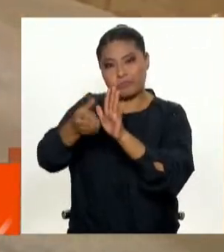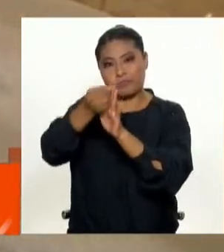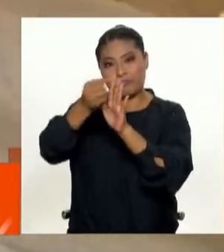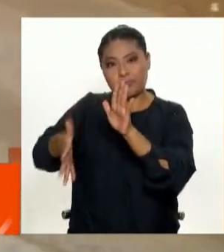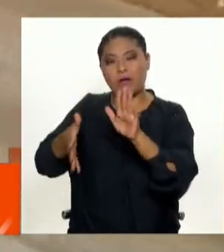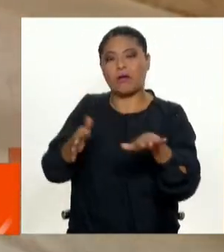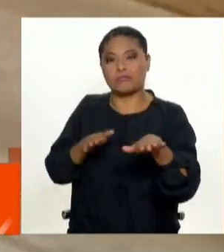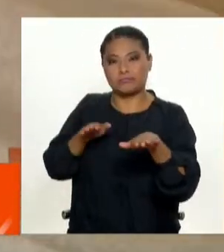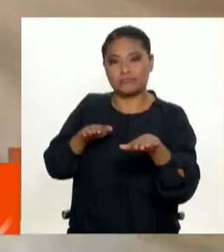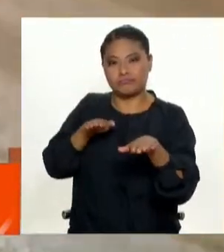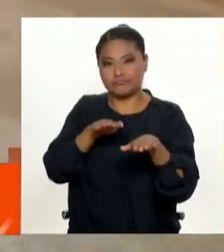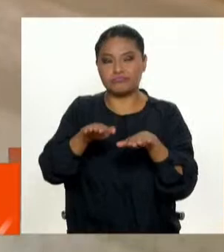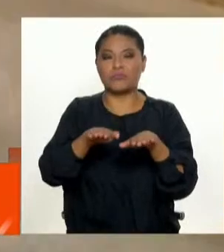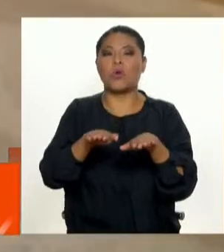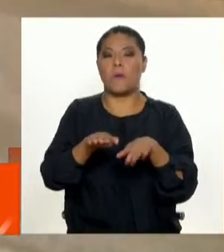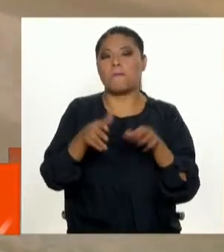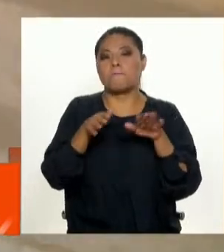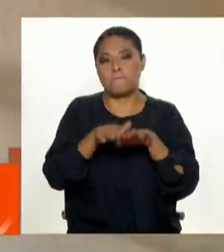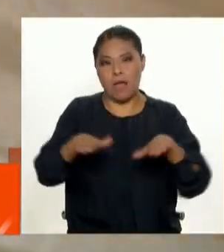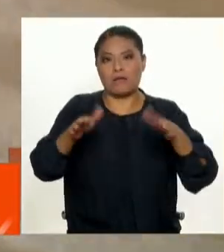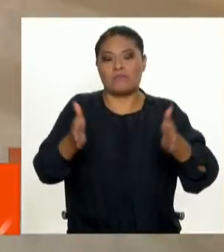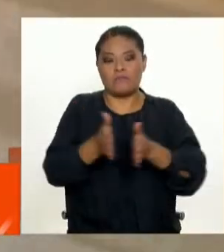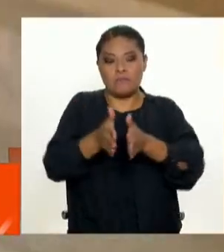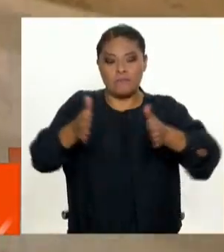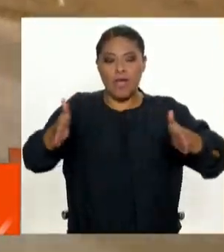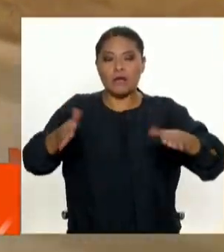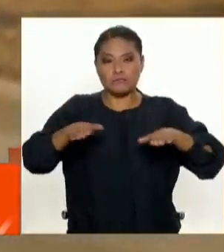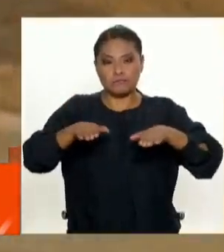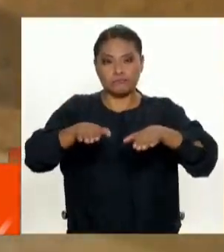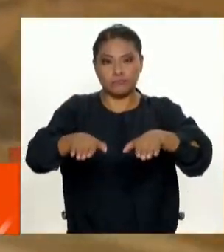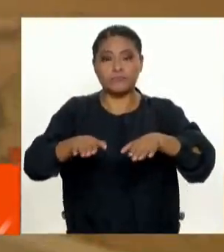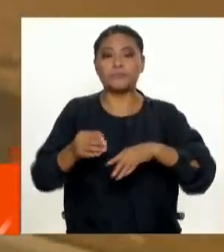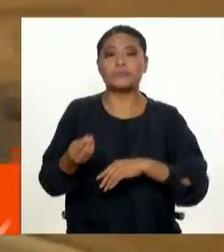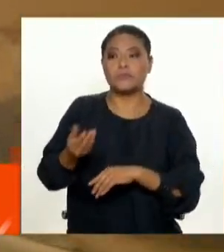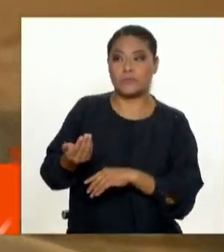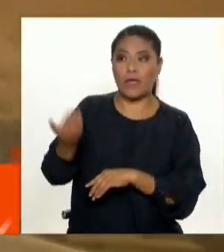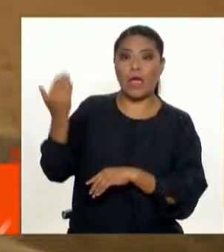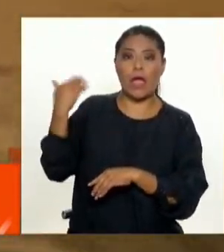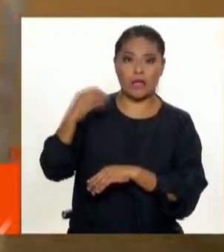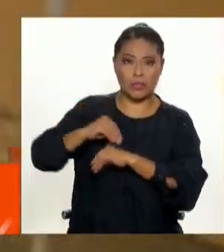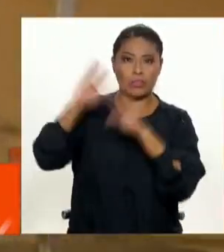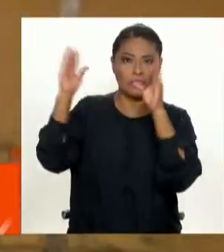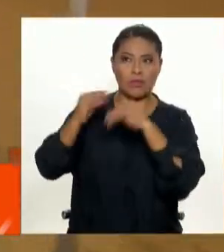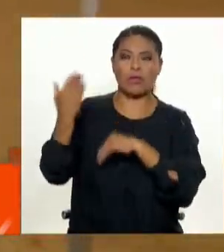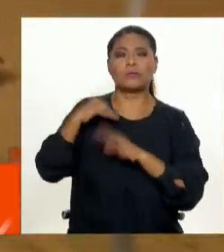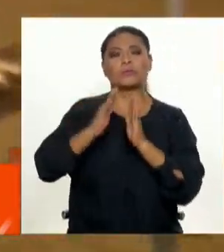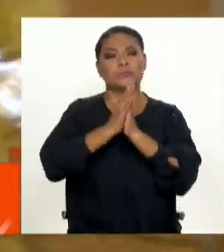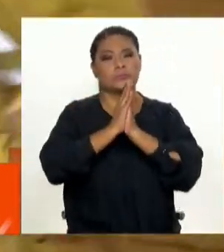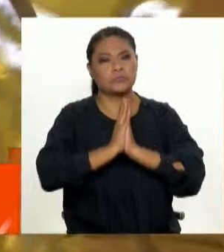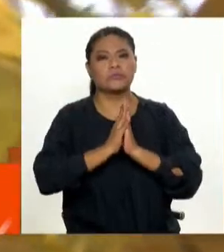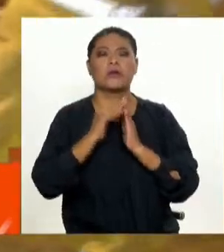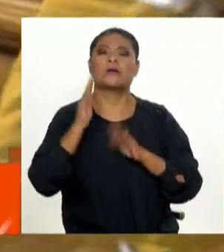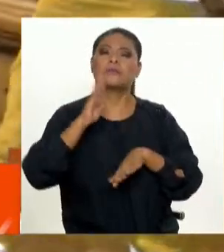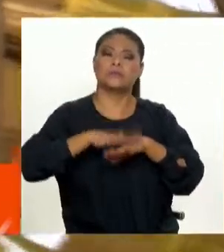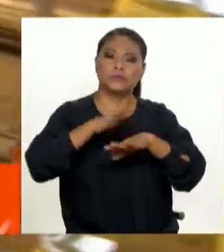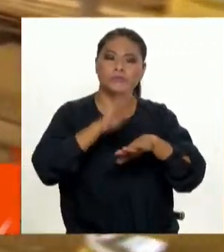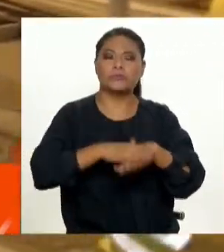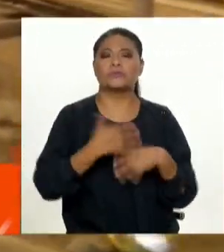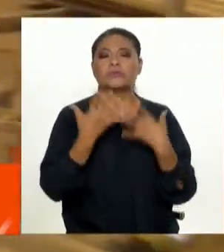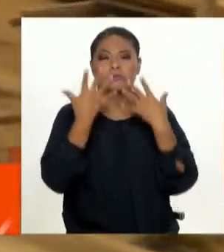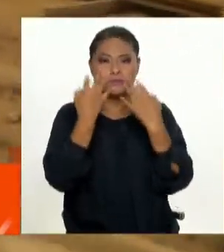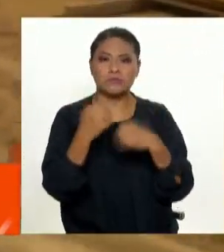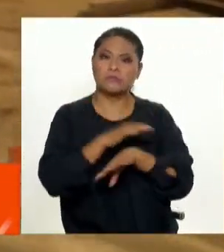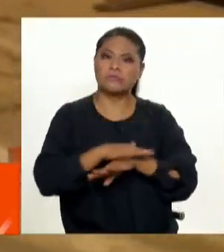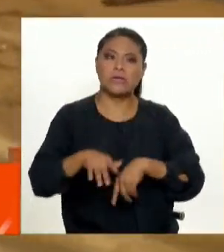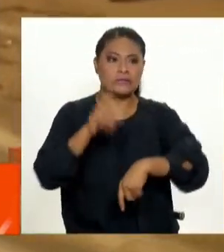Esto, considerando que hace unos días hubo manifestaciones aquí pidiendo precisamente que se